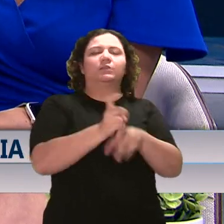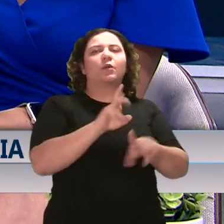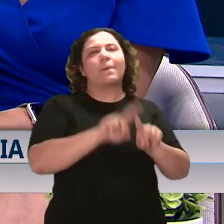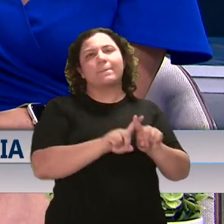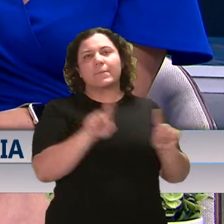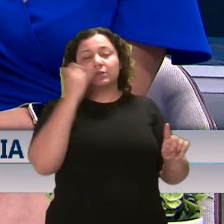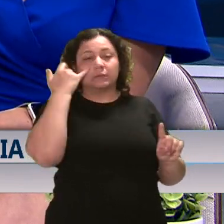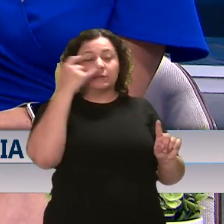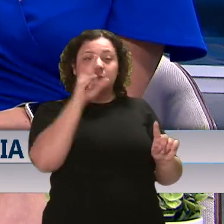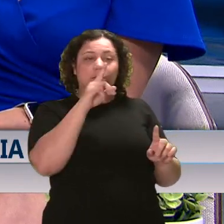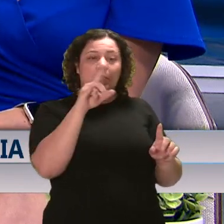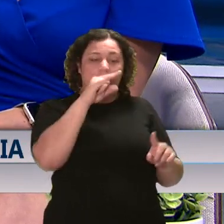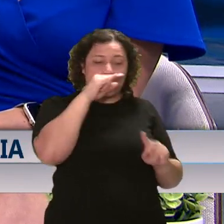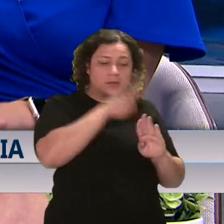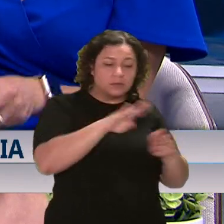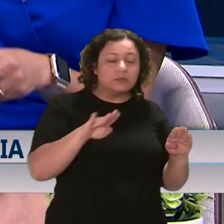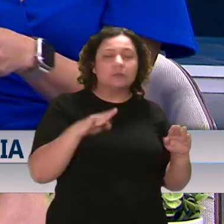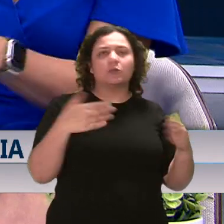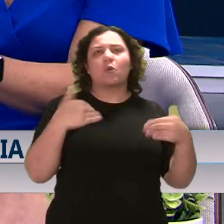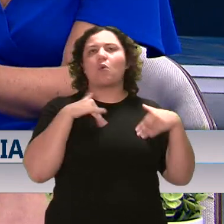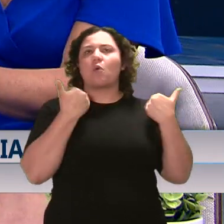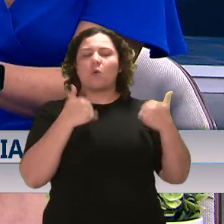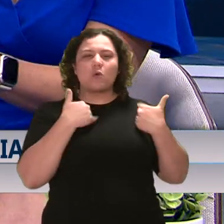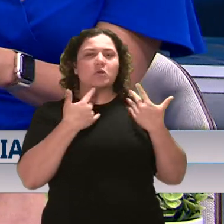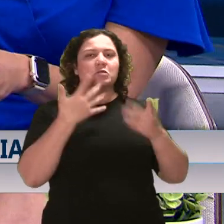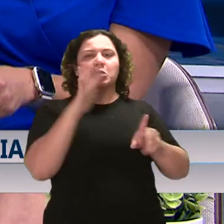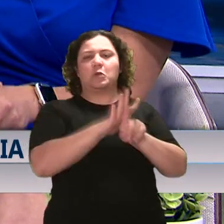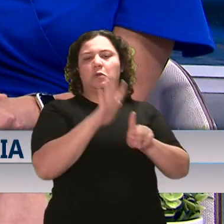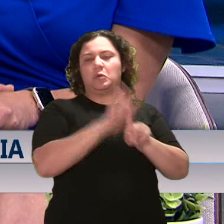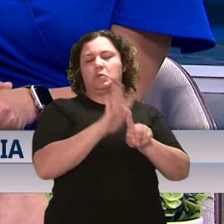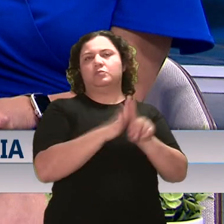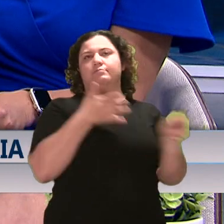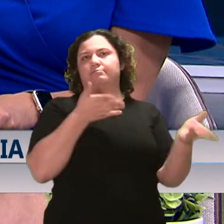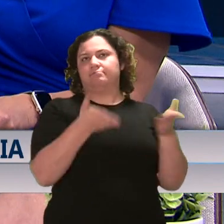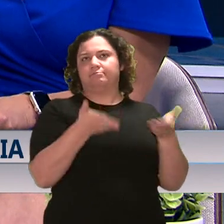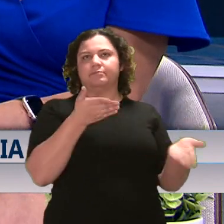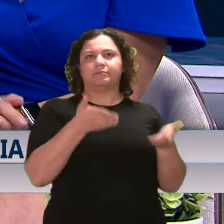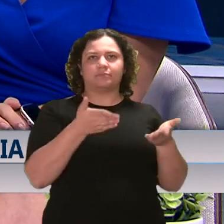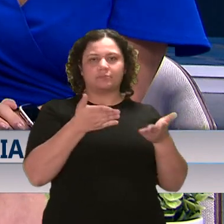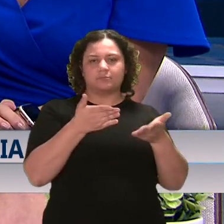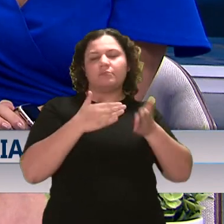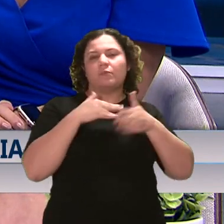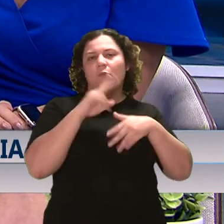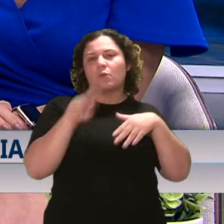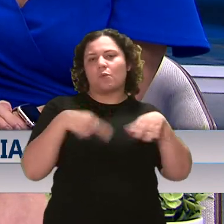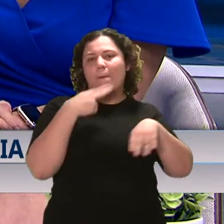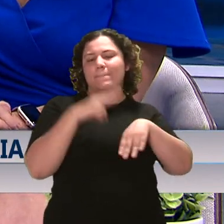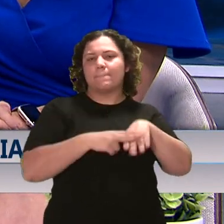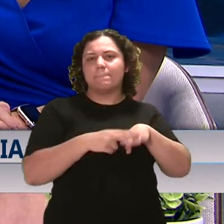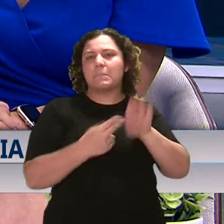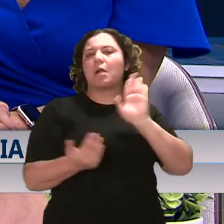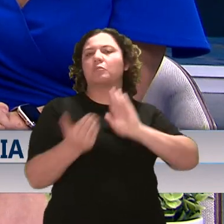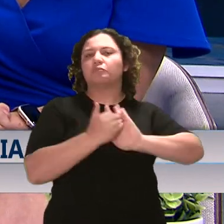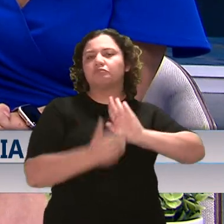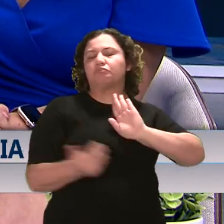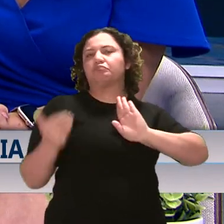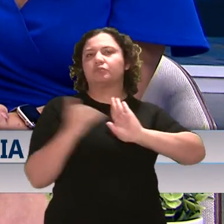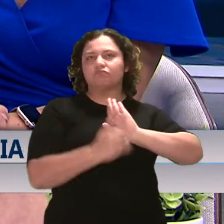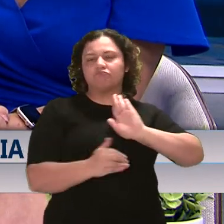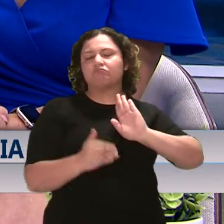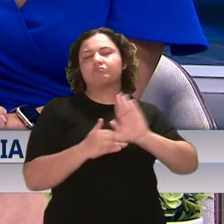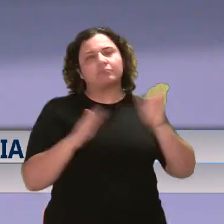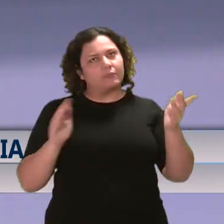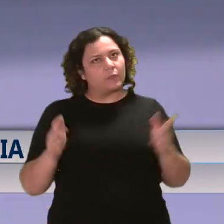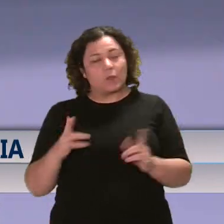ese niño, ese joven tiene la exposición a quizás el servicio de manera rutinaria. Correcto, correcto. Es algo